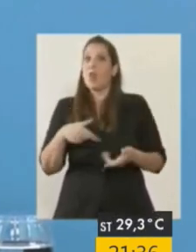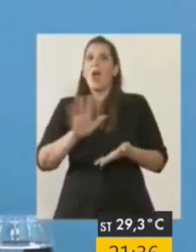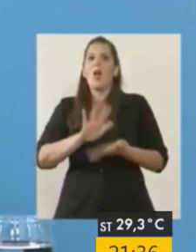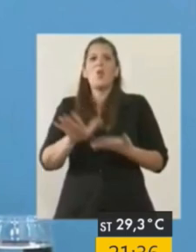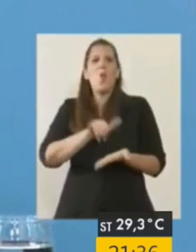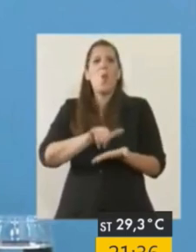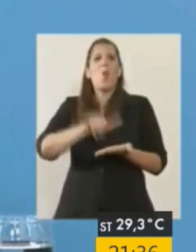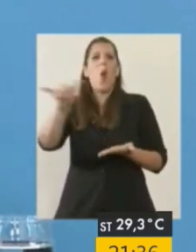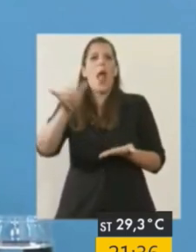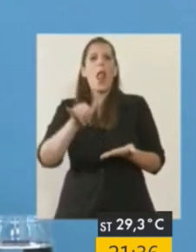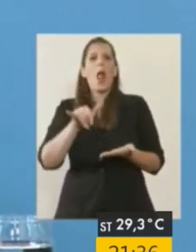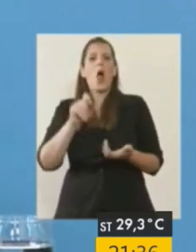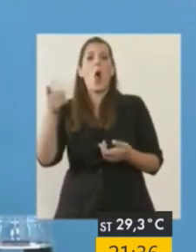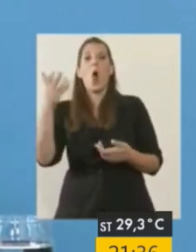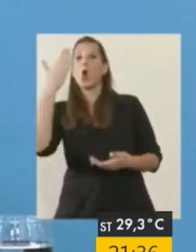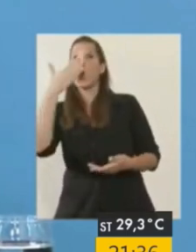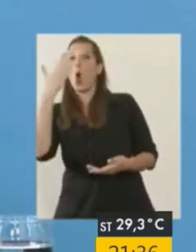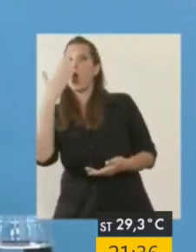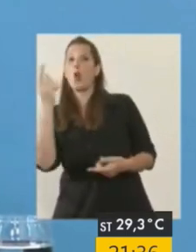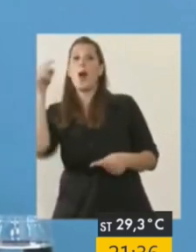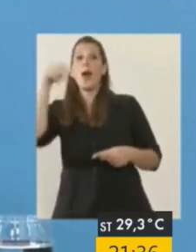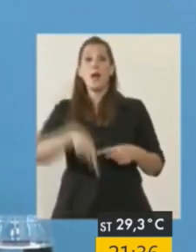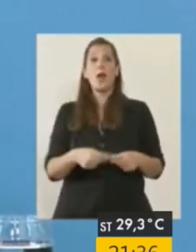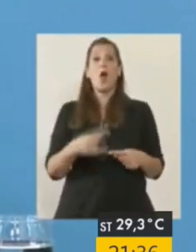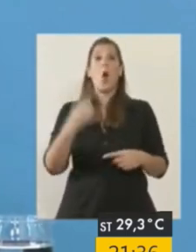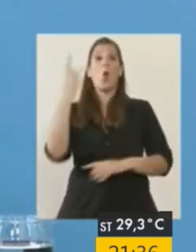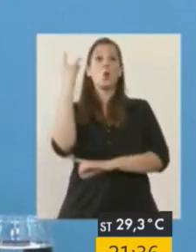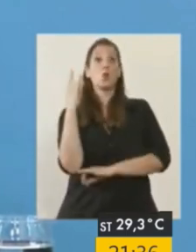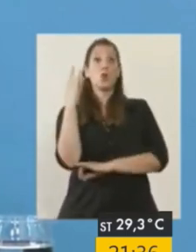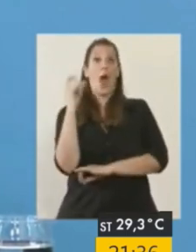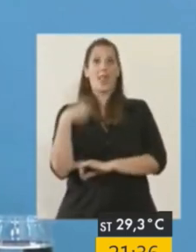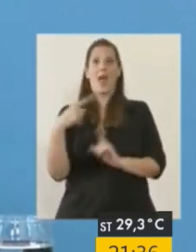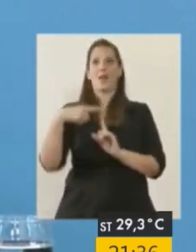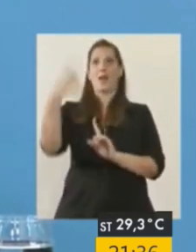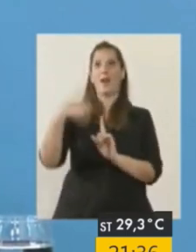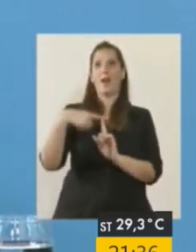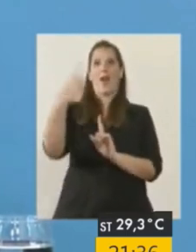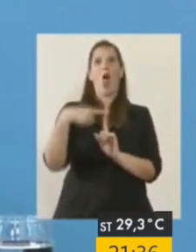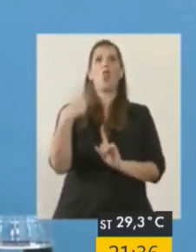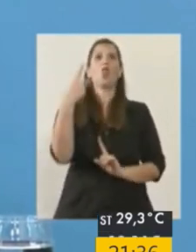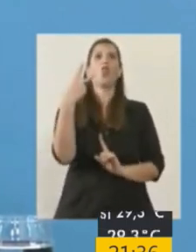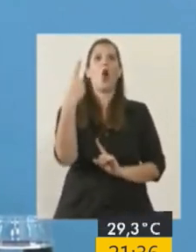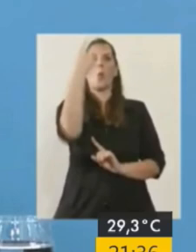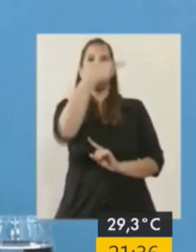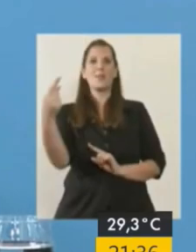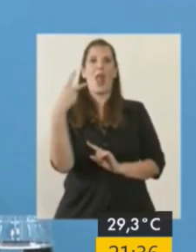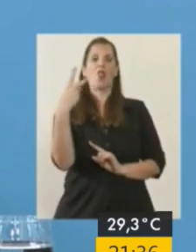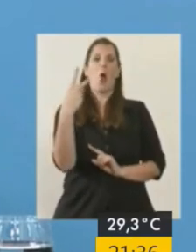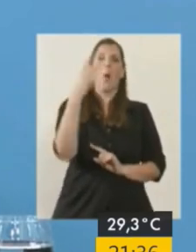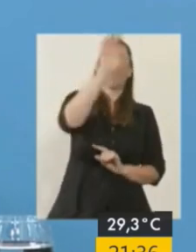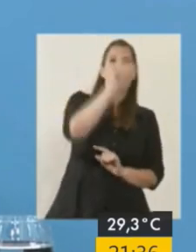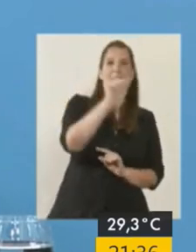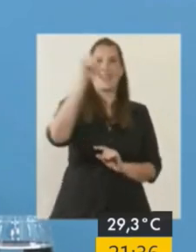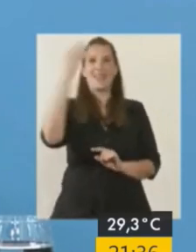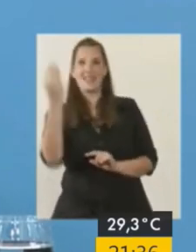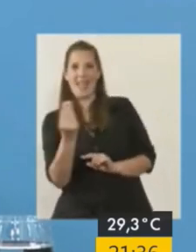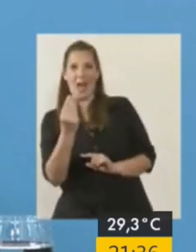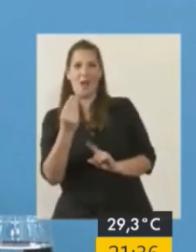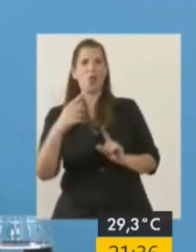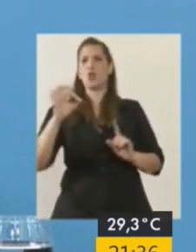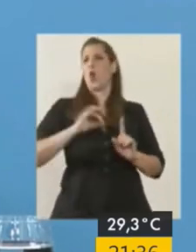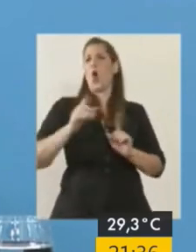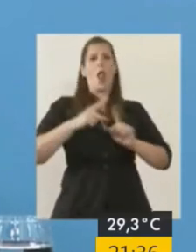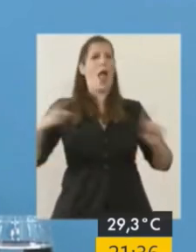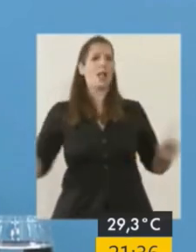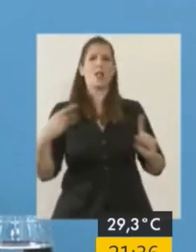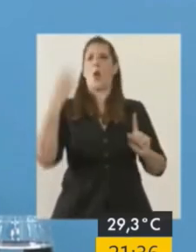Córdoba-Ushuaia, que se aseguran dos frecuencias semanales, martes y sábado, durante todo el año.